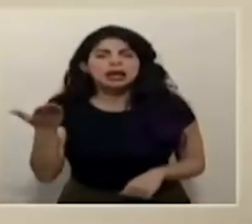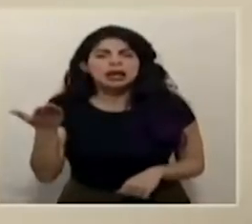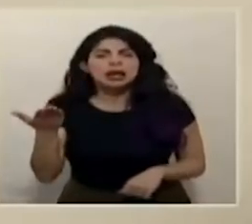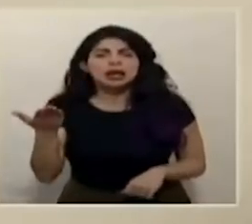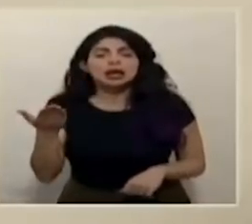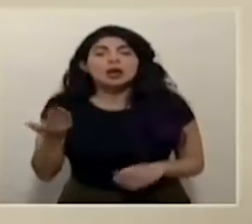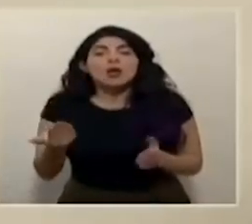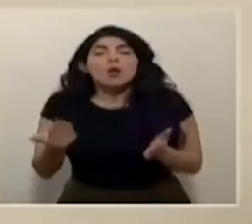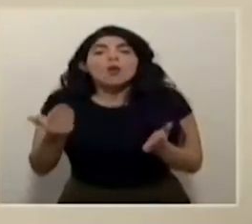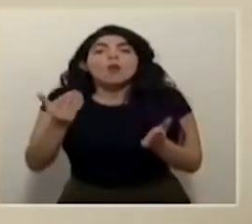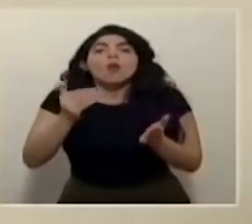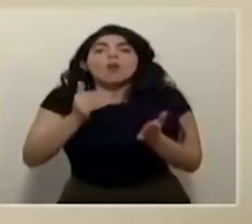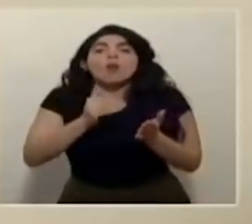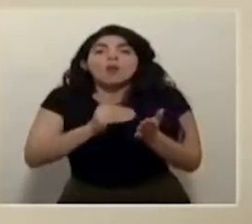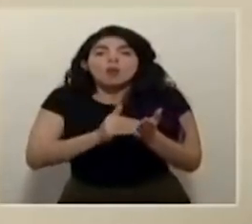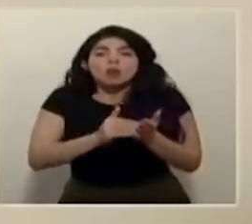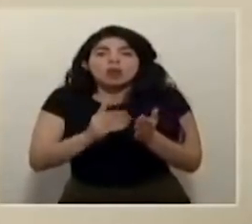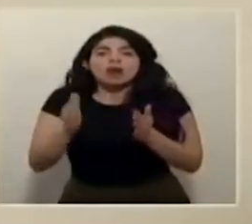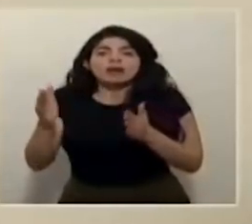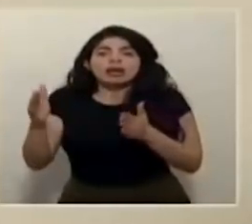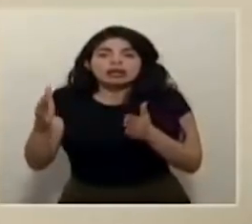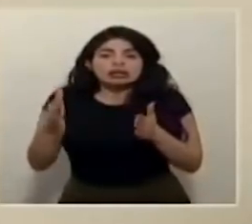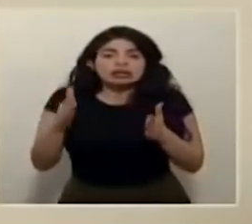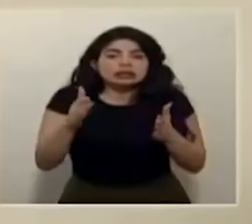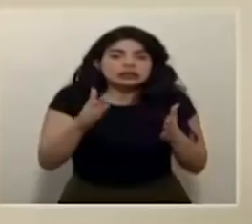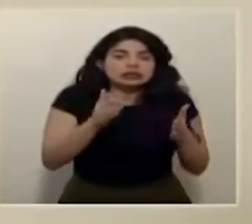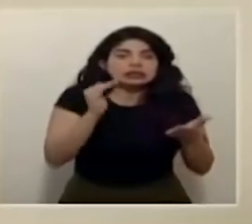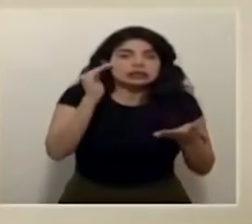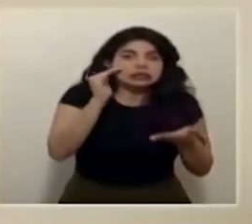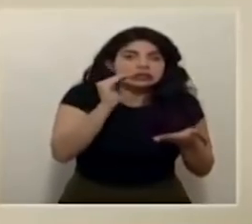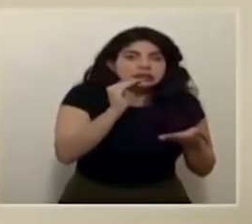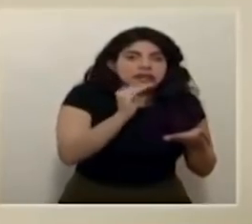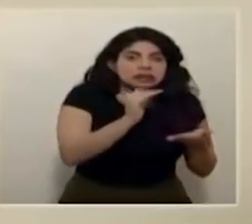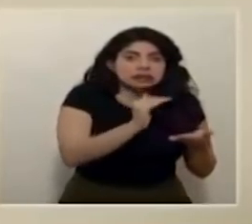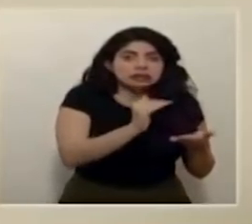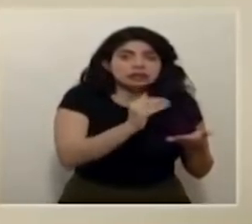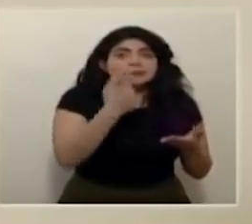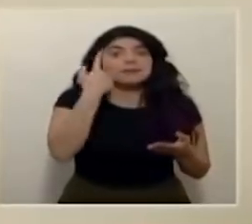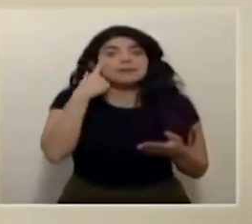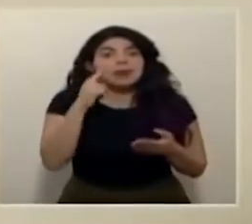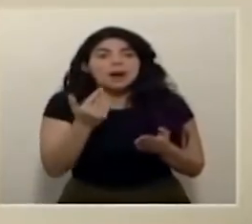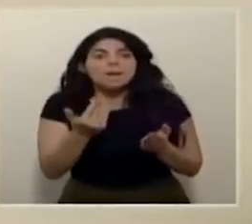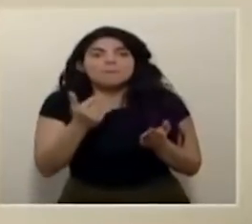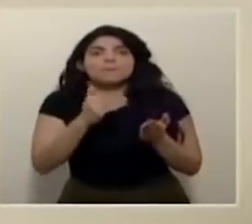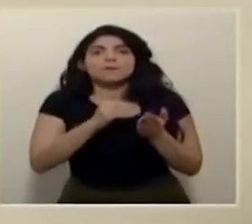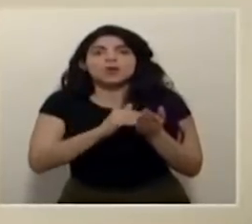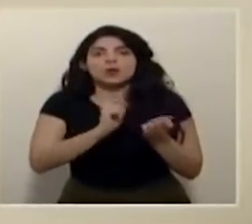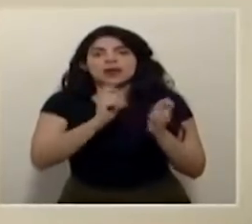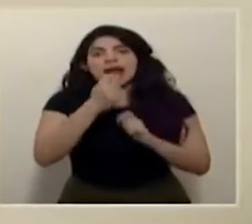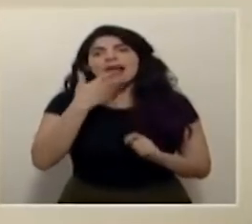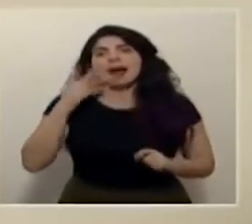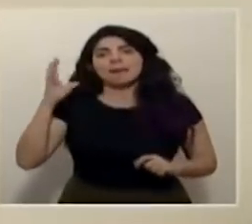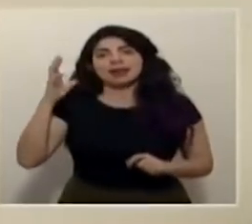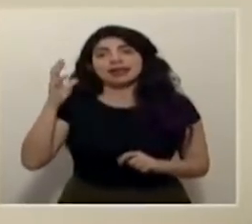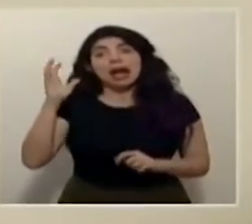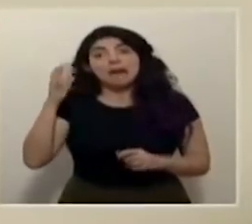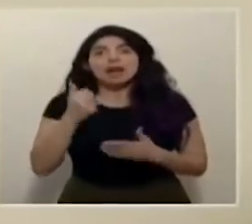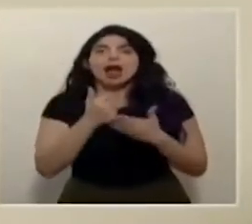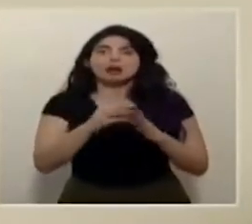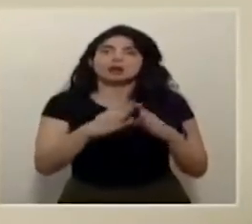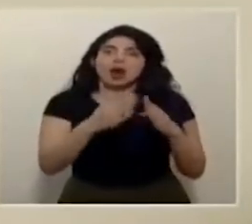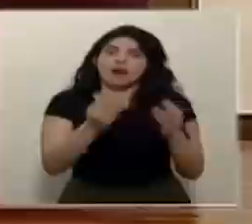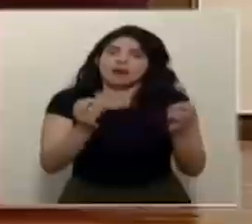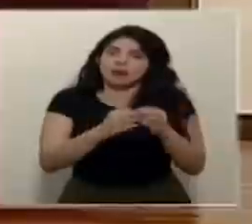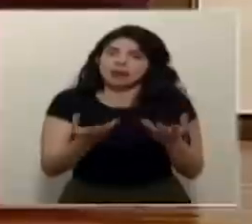cosas vuelvan a su cauce en la medida de lo posible y que podamos retomar la amarilla que justamente permite una apertura mayor